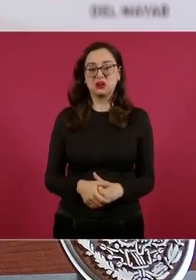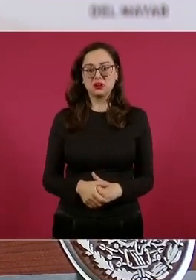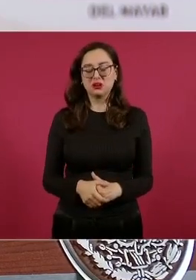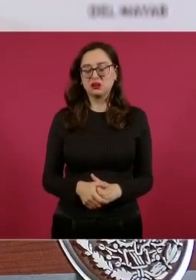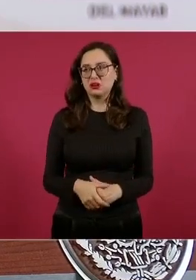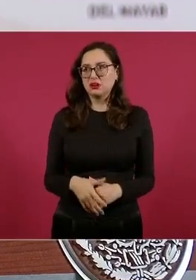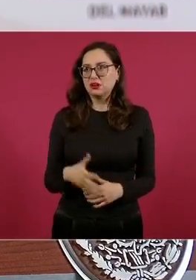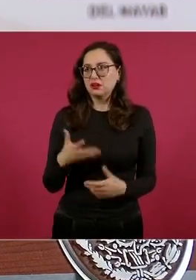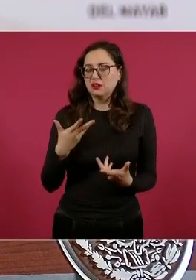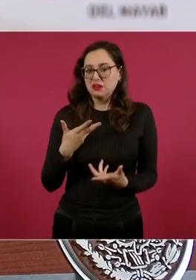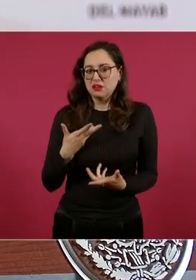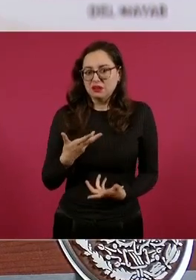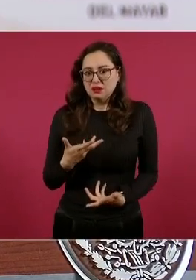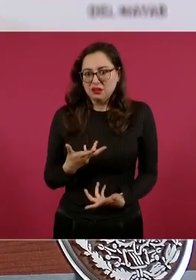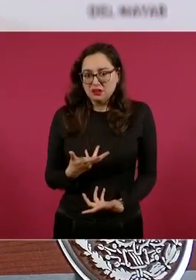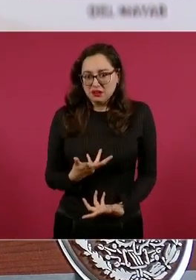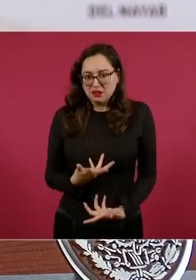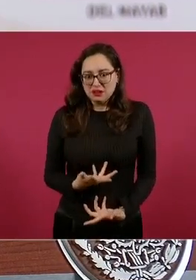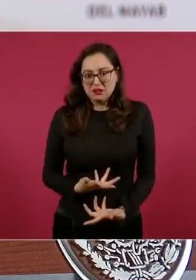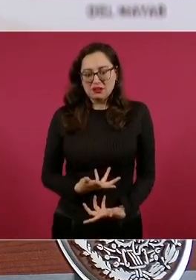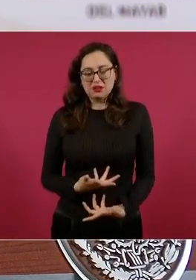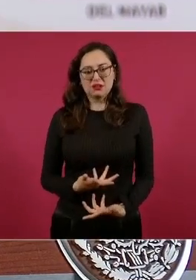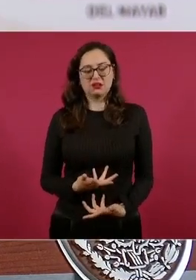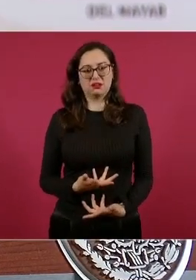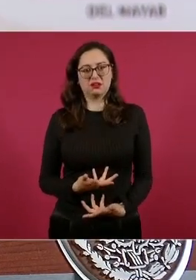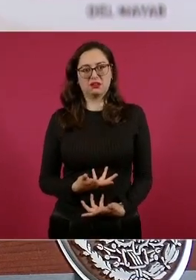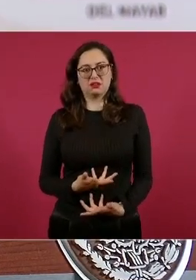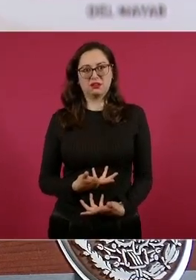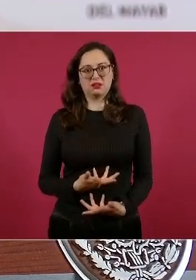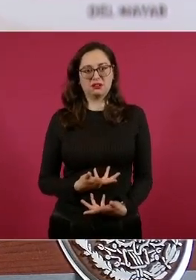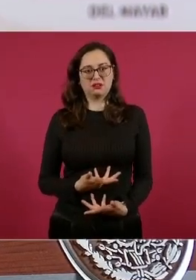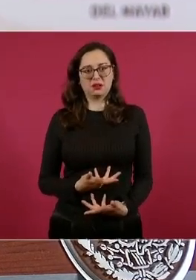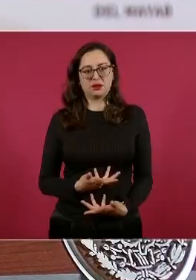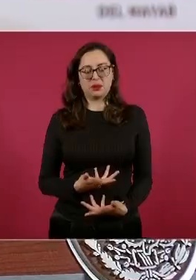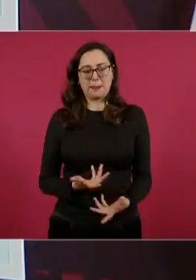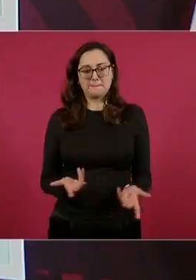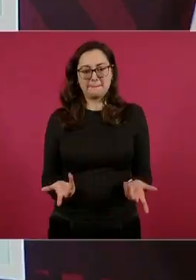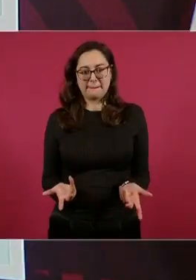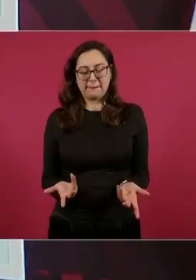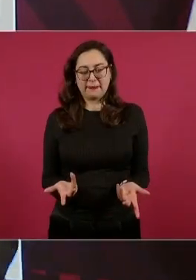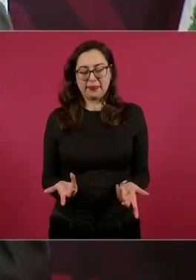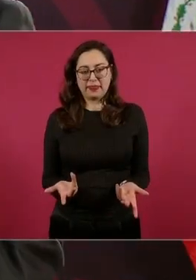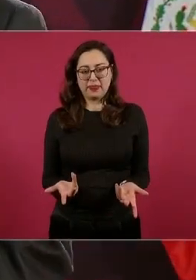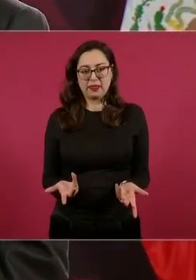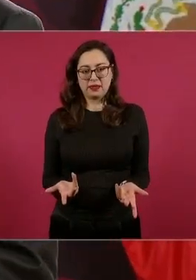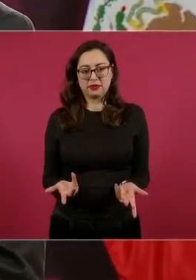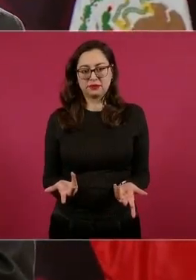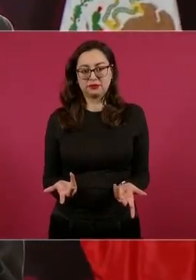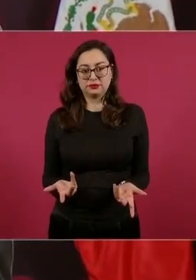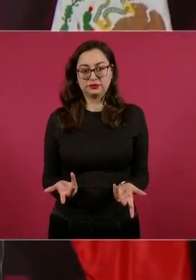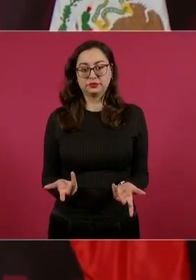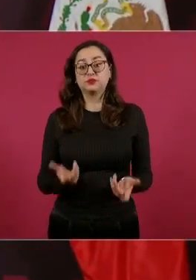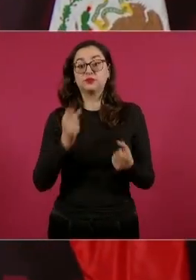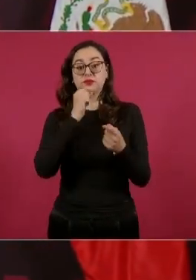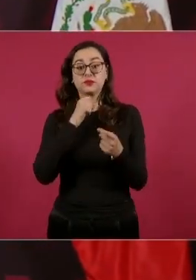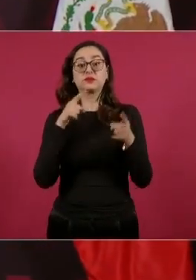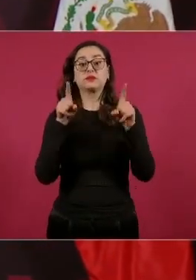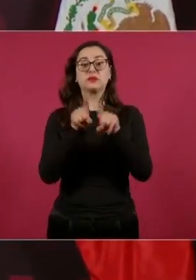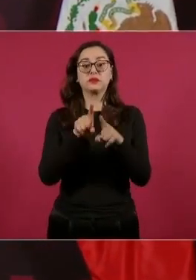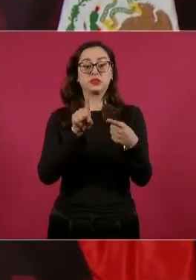inclusive a un elemento de la Marina,